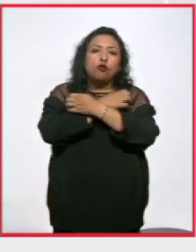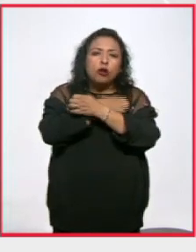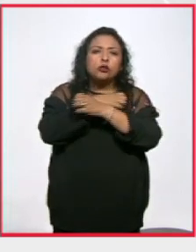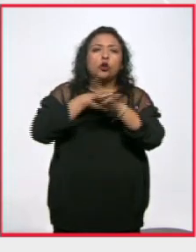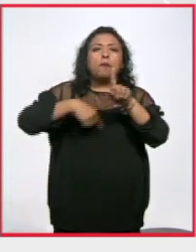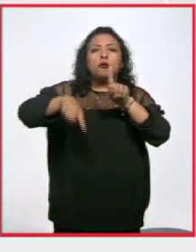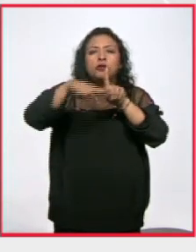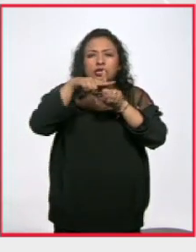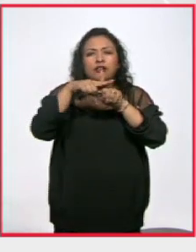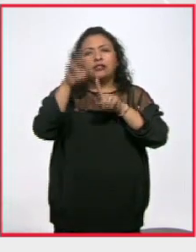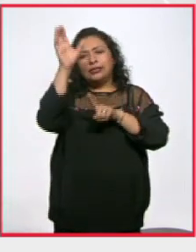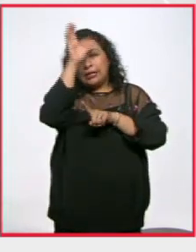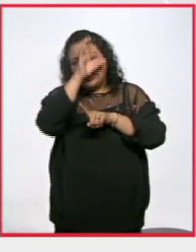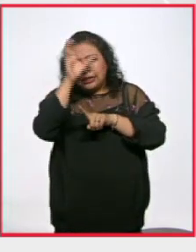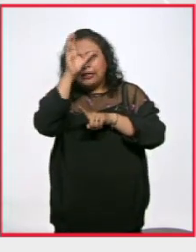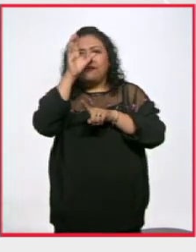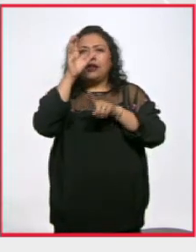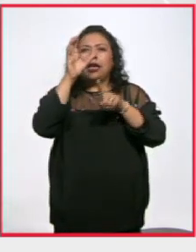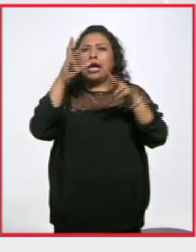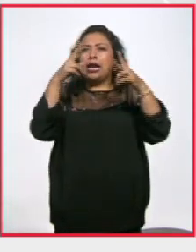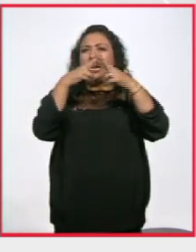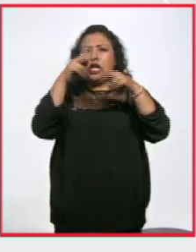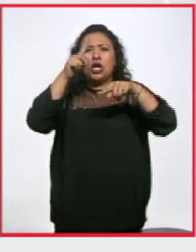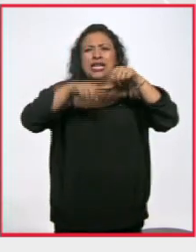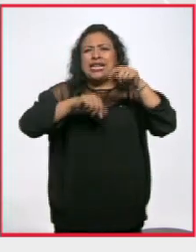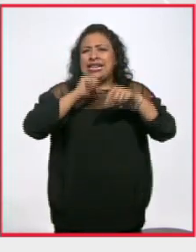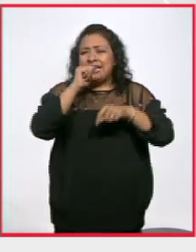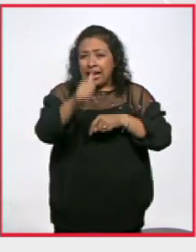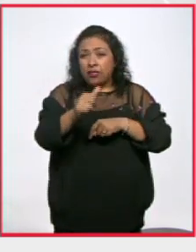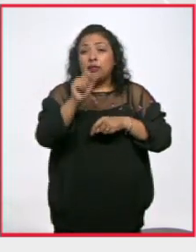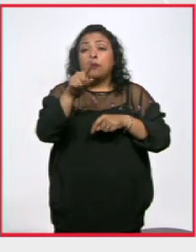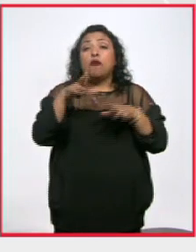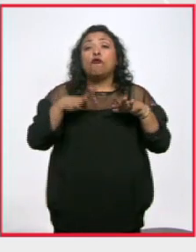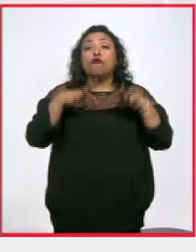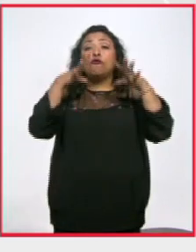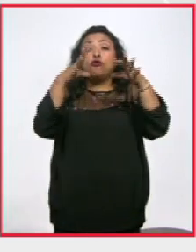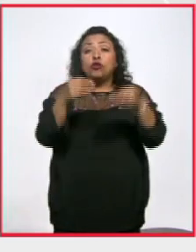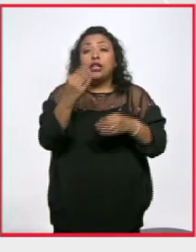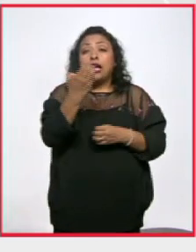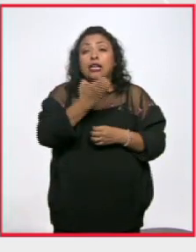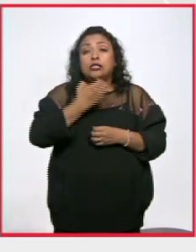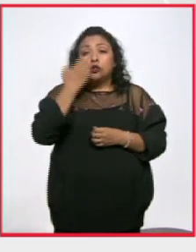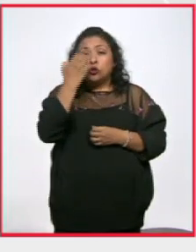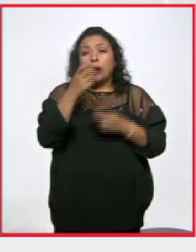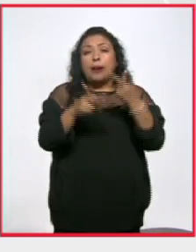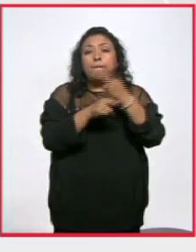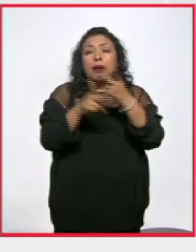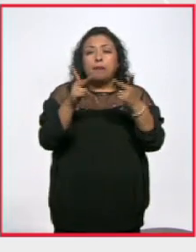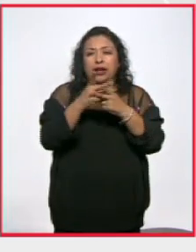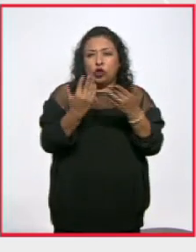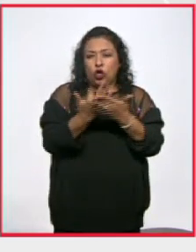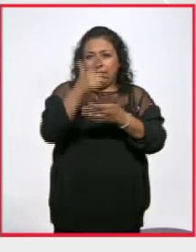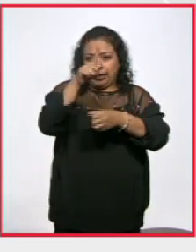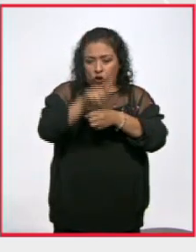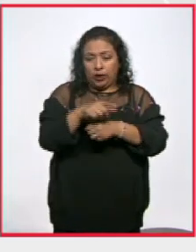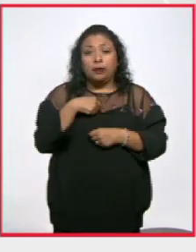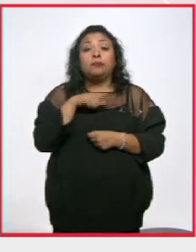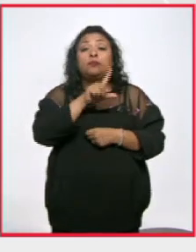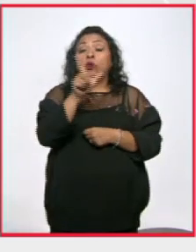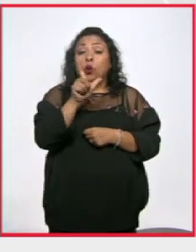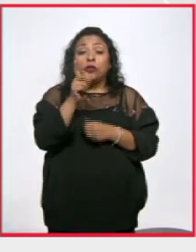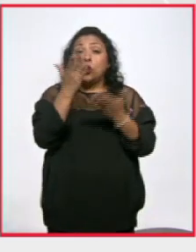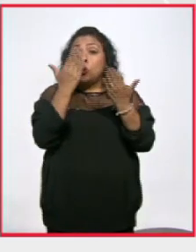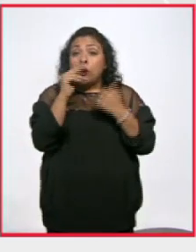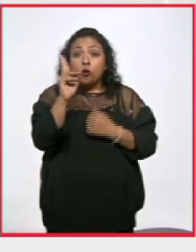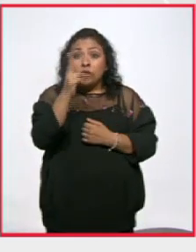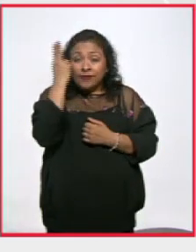positivista científica laica y cuando se funda la Escuela Nacional Preparatoria de hecho en ausencia